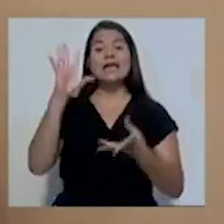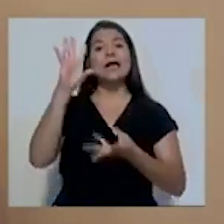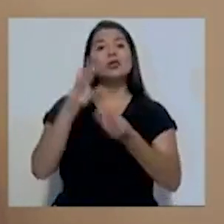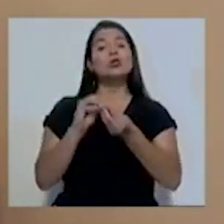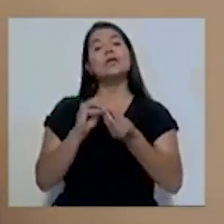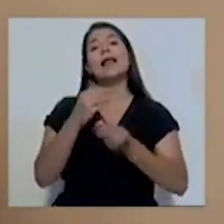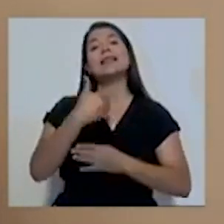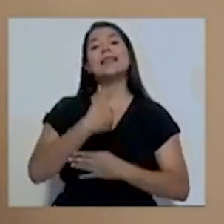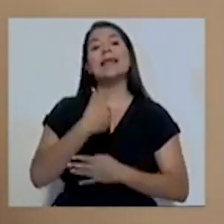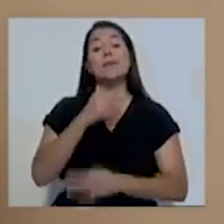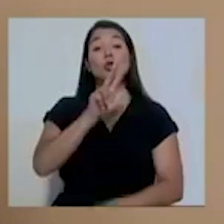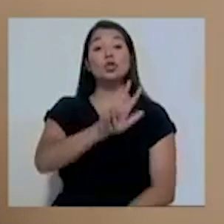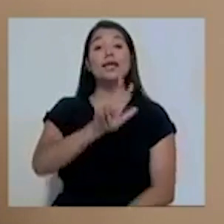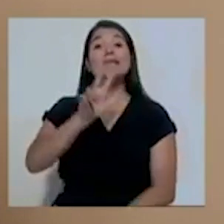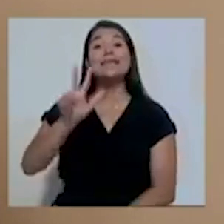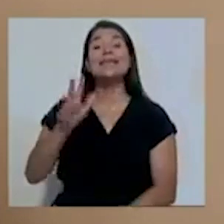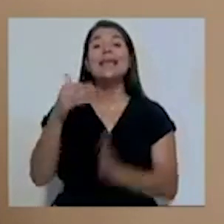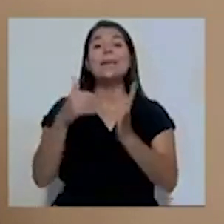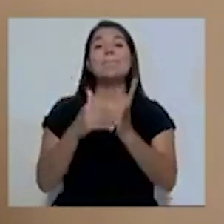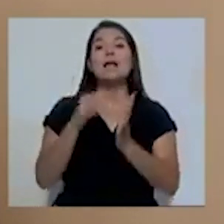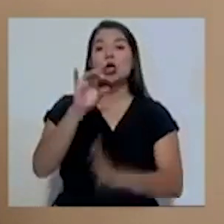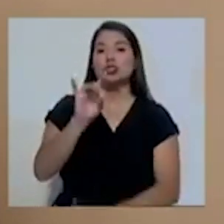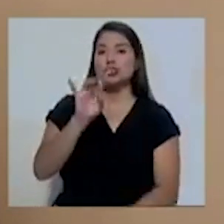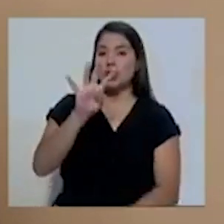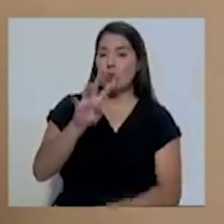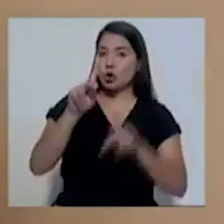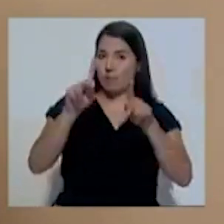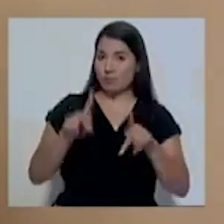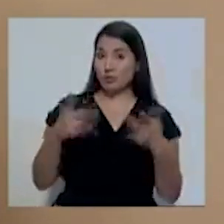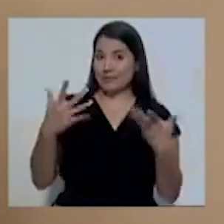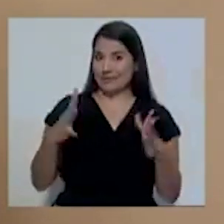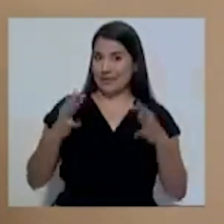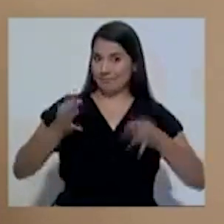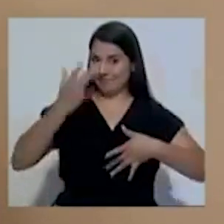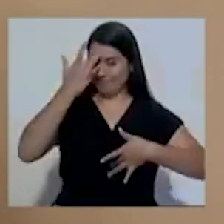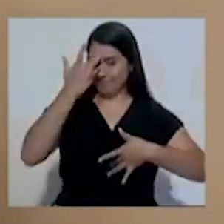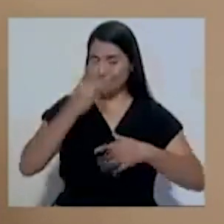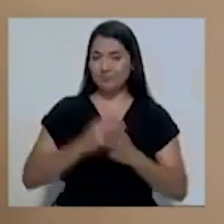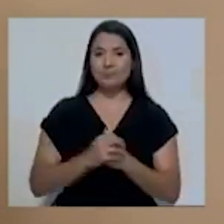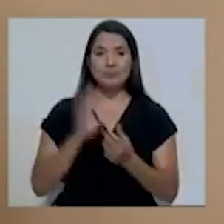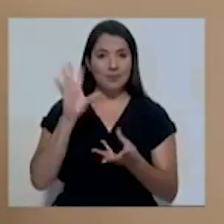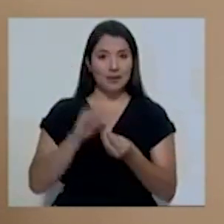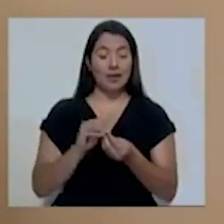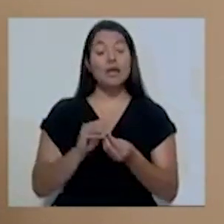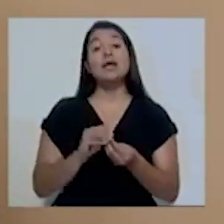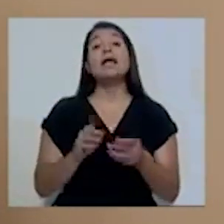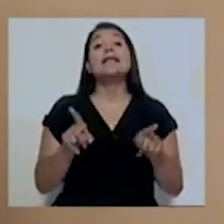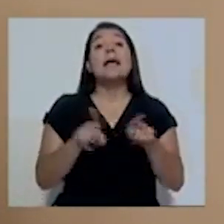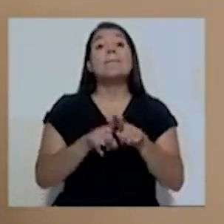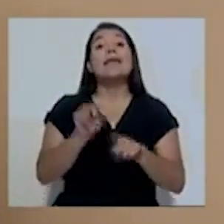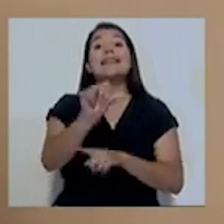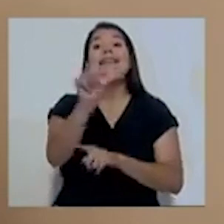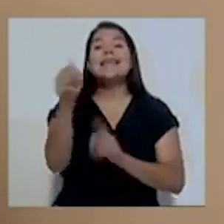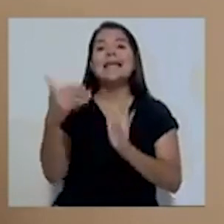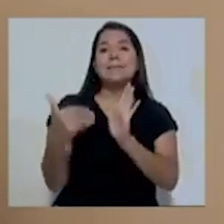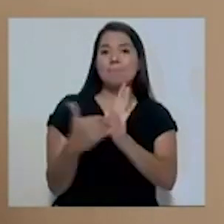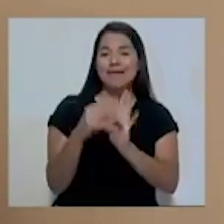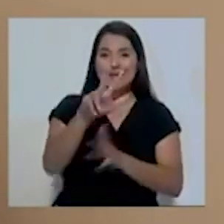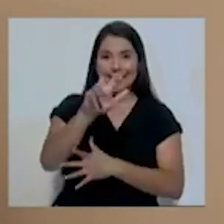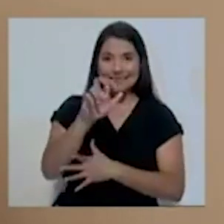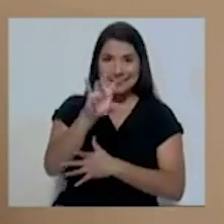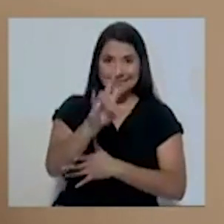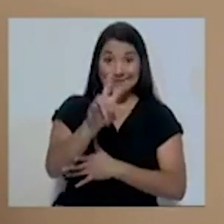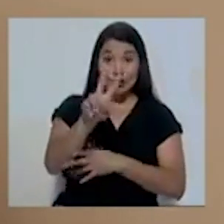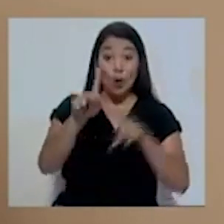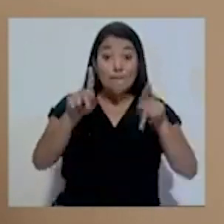tenemos 33,084 casos confirmados. Se registran 10,372 personas